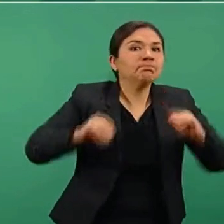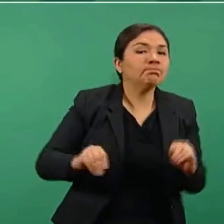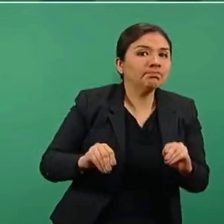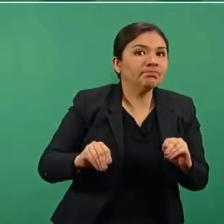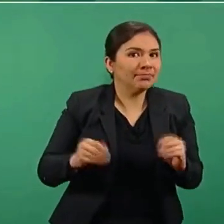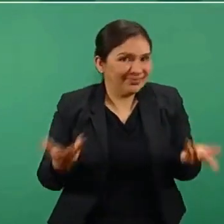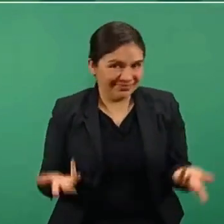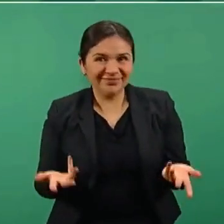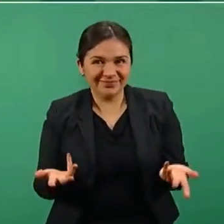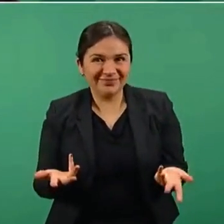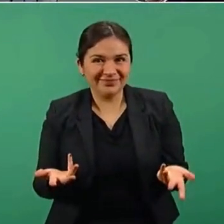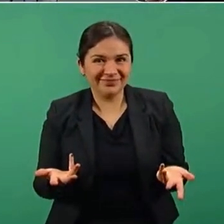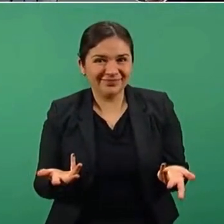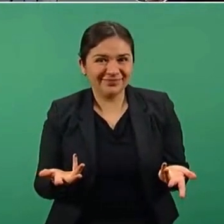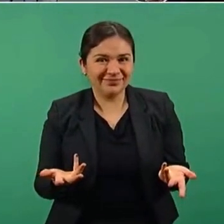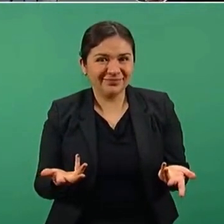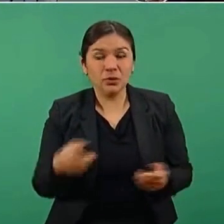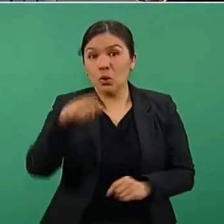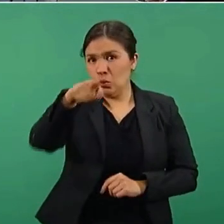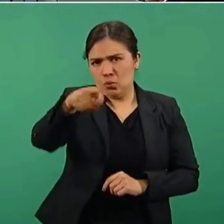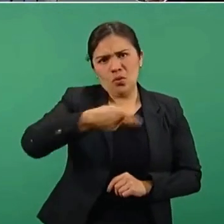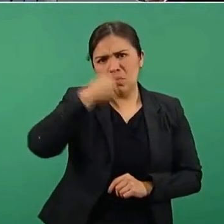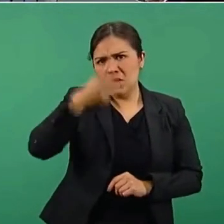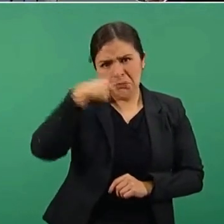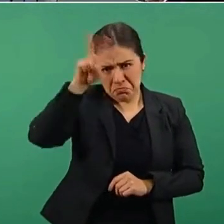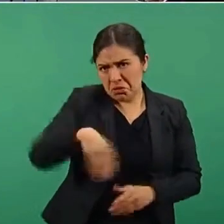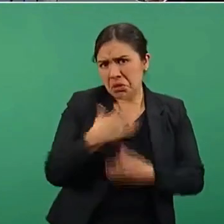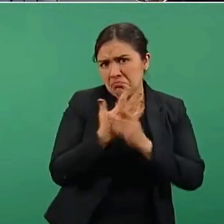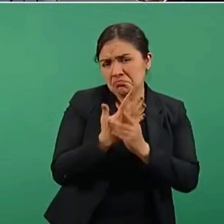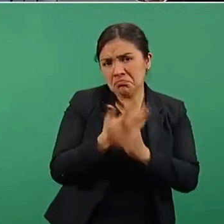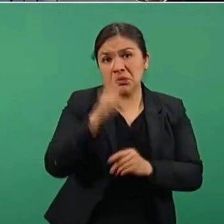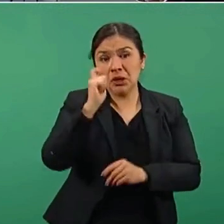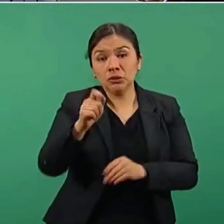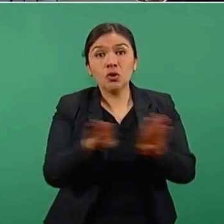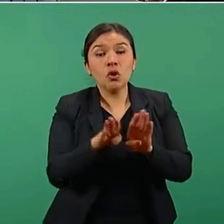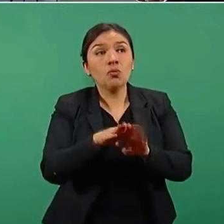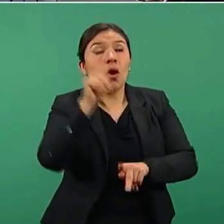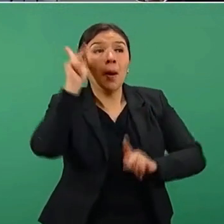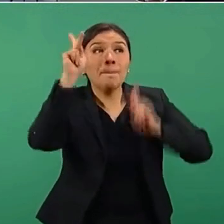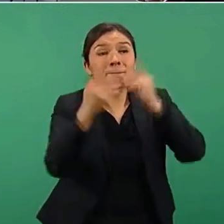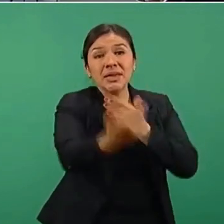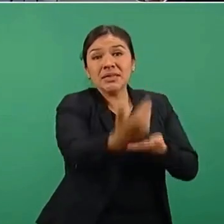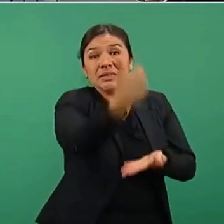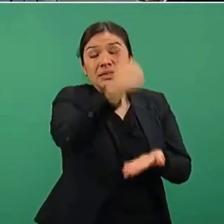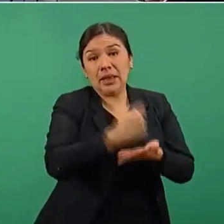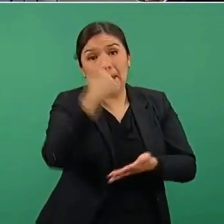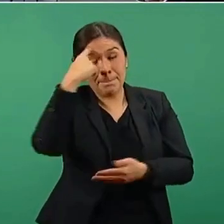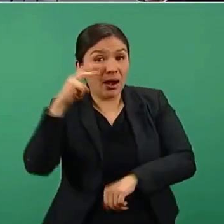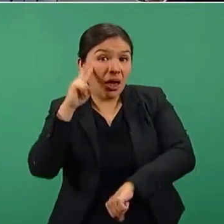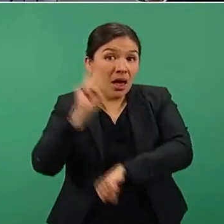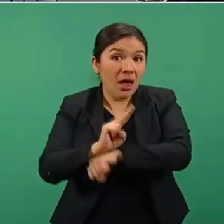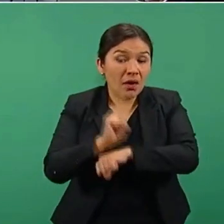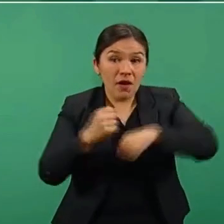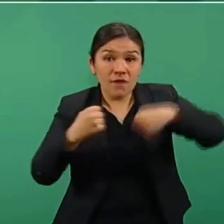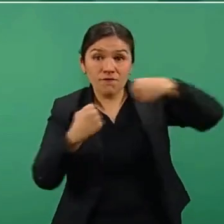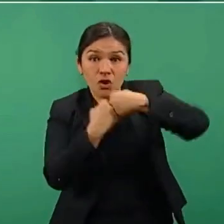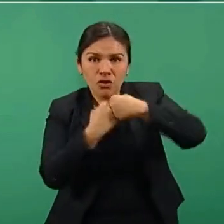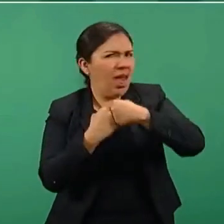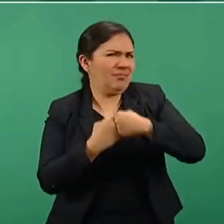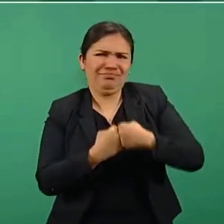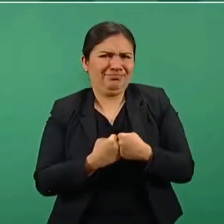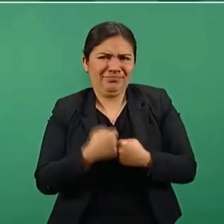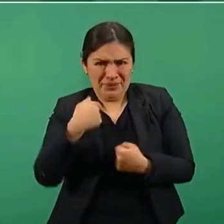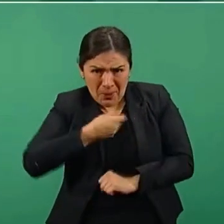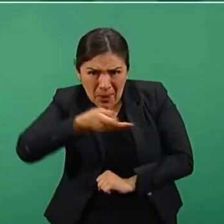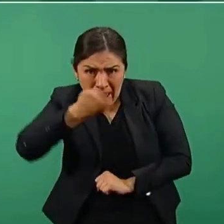O sea, descarta entonces que sea una visita, digamos, de supervisión de estas medidas en la frontera. No aceptamos nosotros visitas de